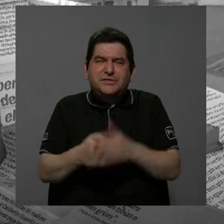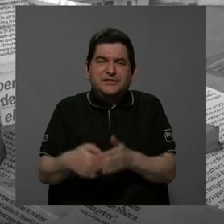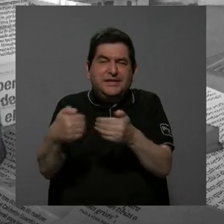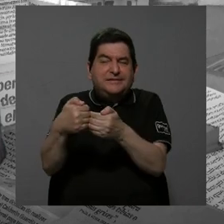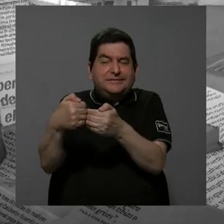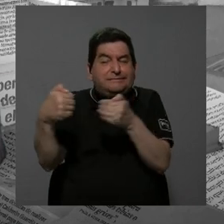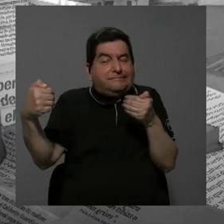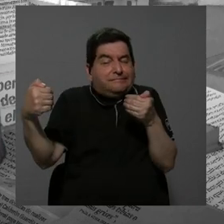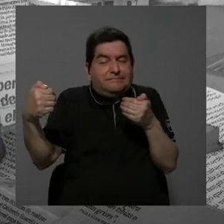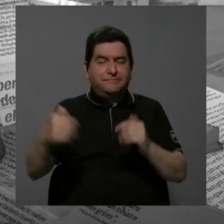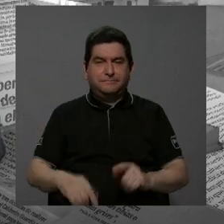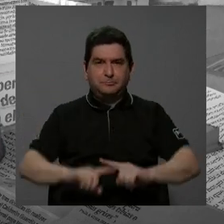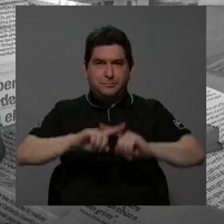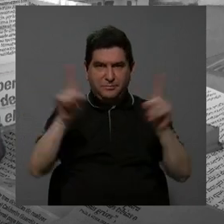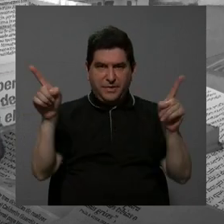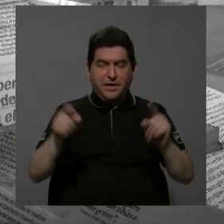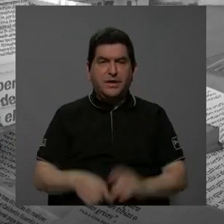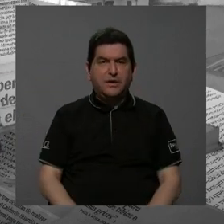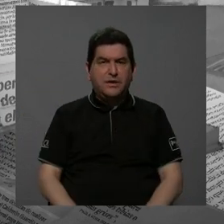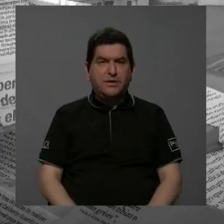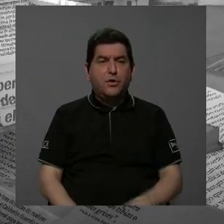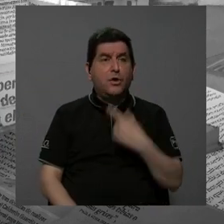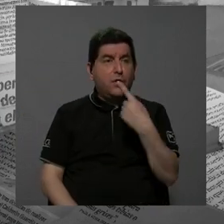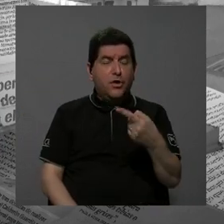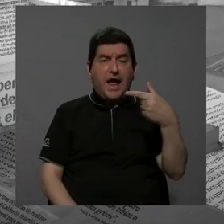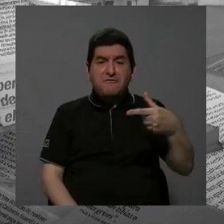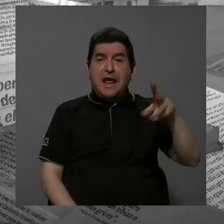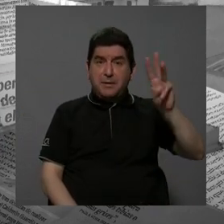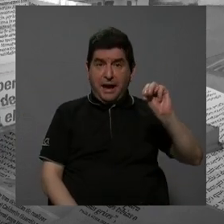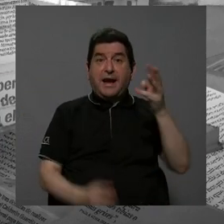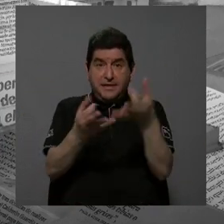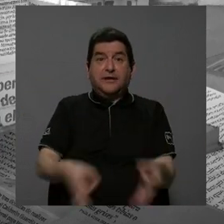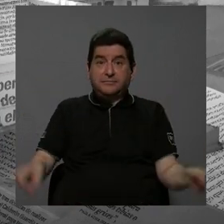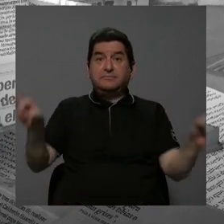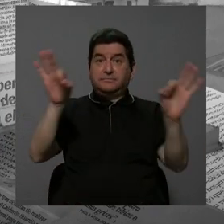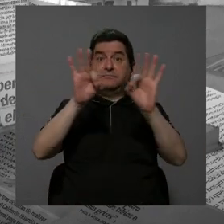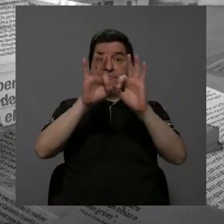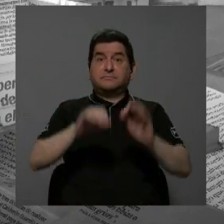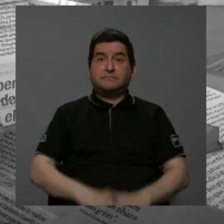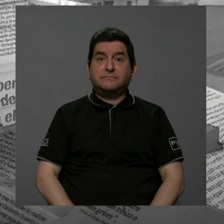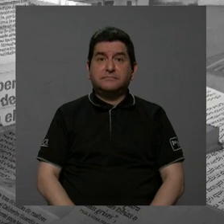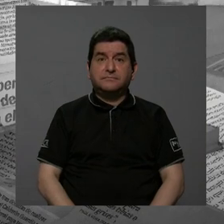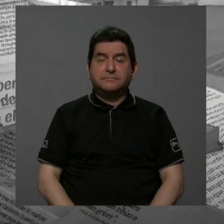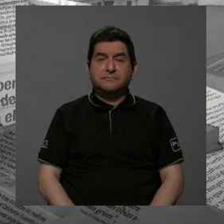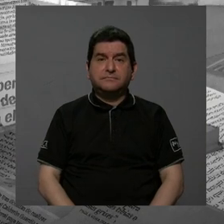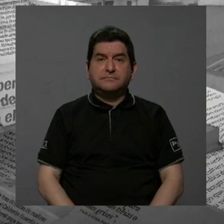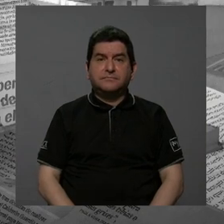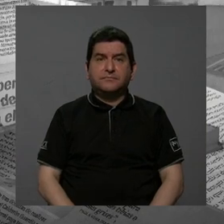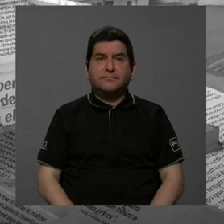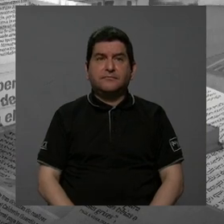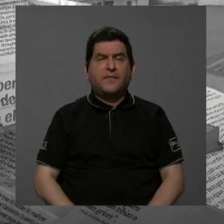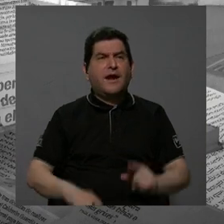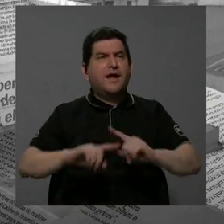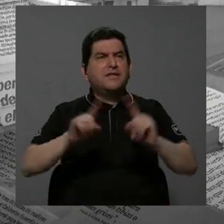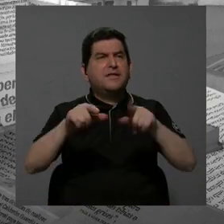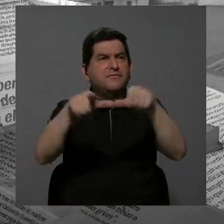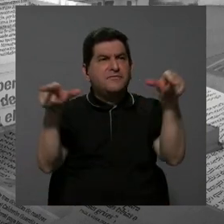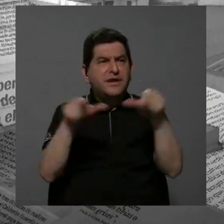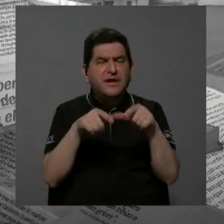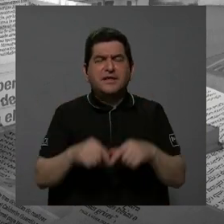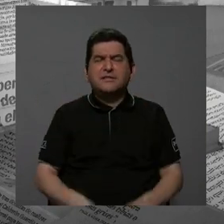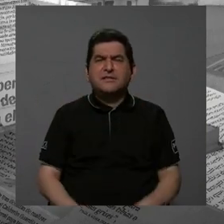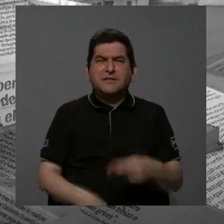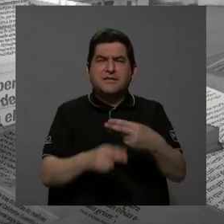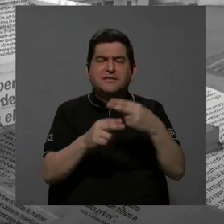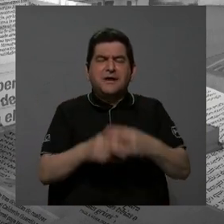distancia, pero sin duda este comentario de don Gabriel es fundamental. Hay algo, en algunos lugares le llaman